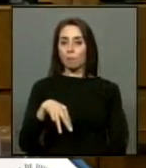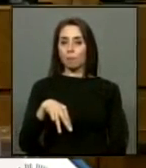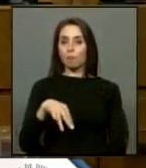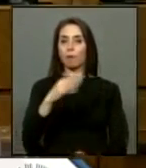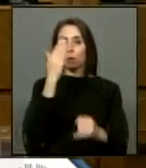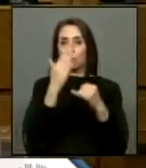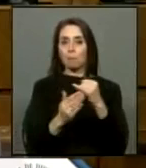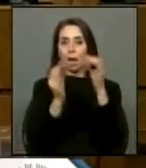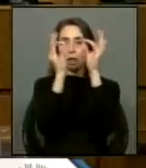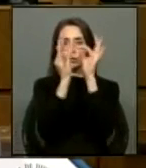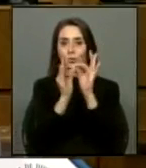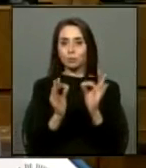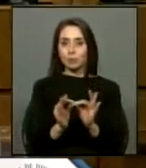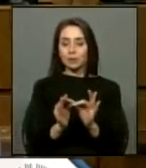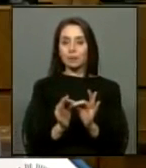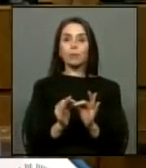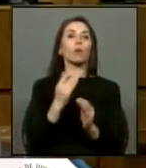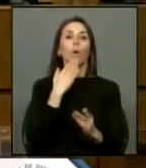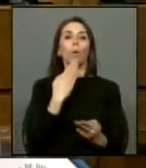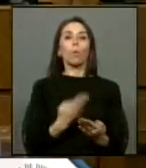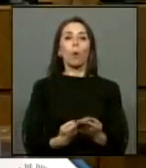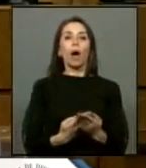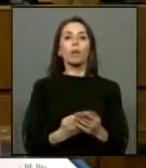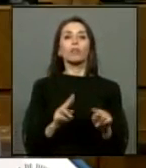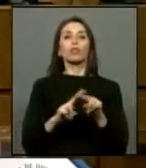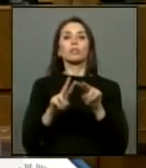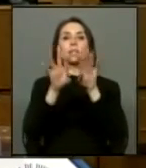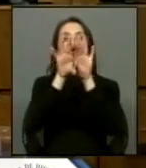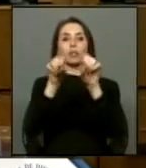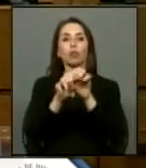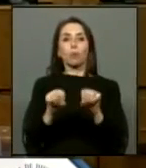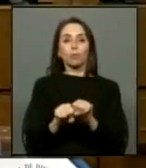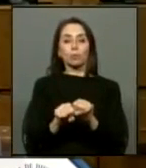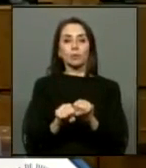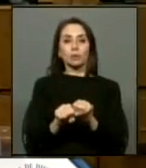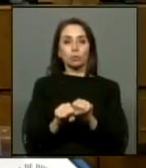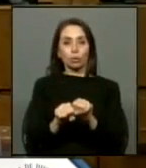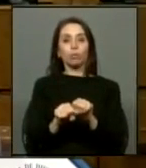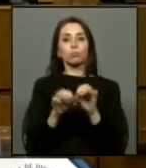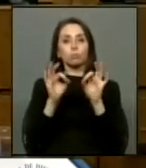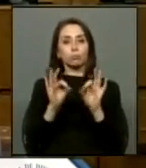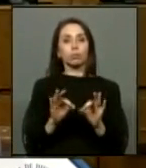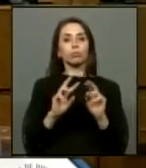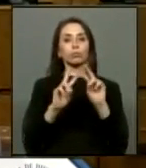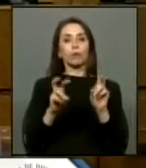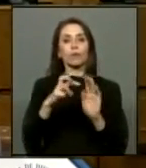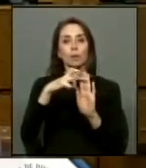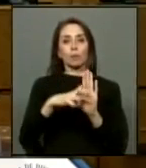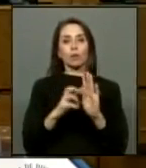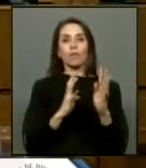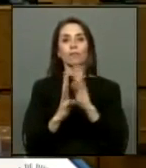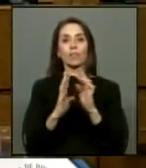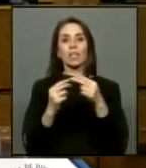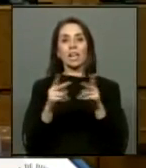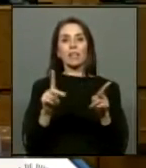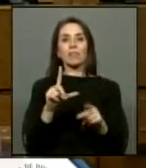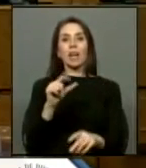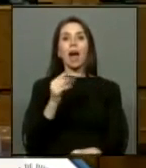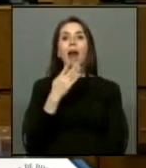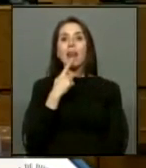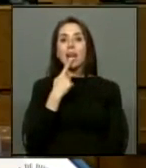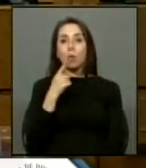plazos concretos respecto a la materialización de los compromisos adquiridos en relación al proyecto Feria Libre La Legua.